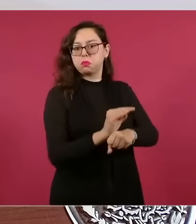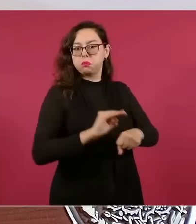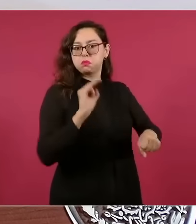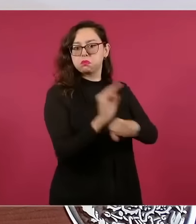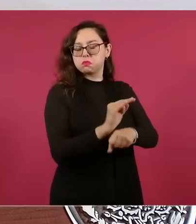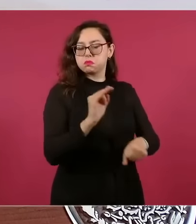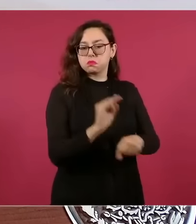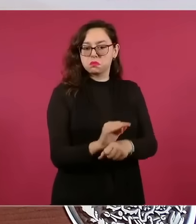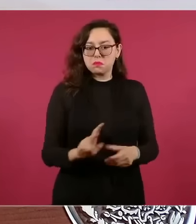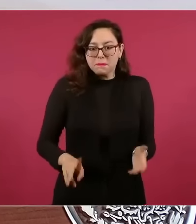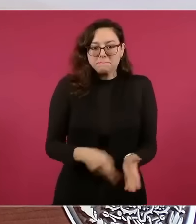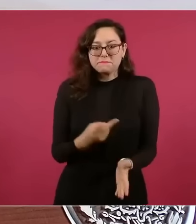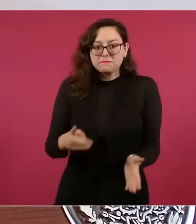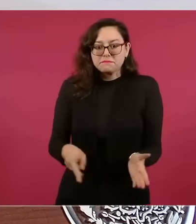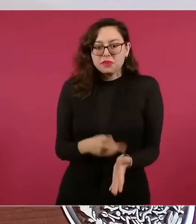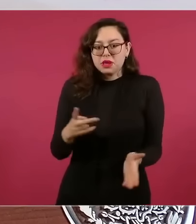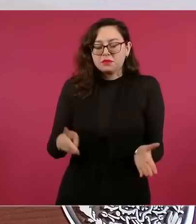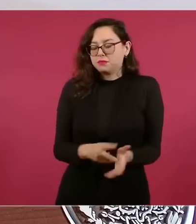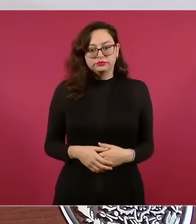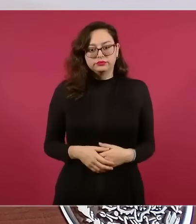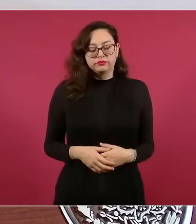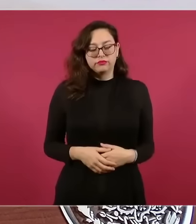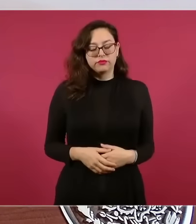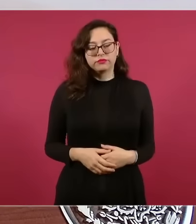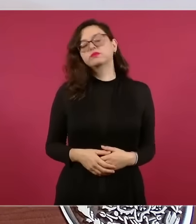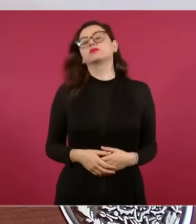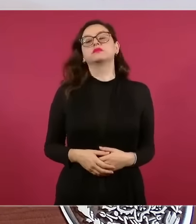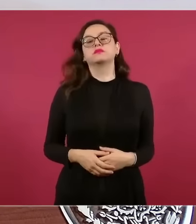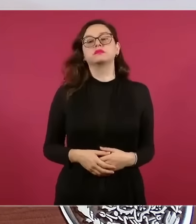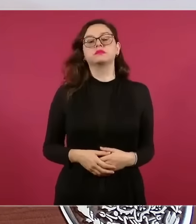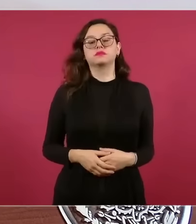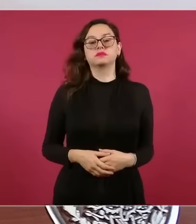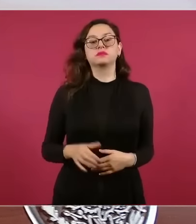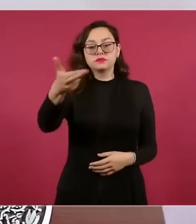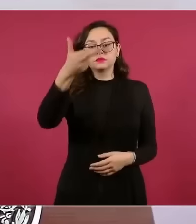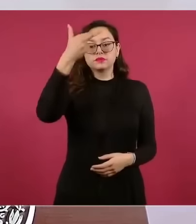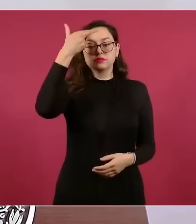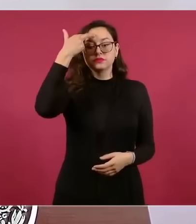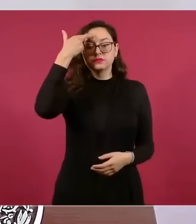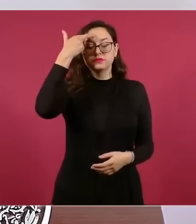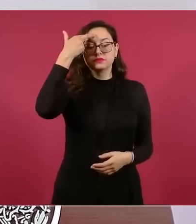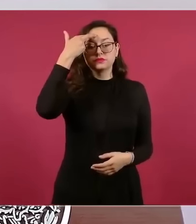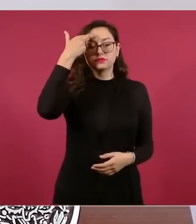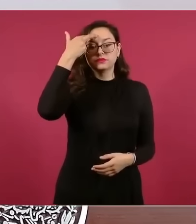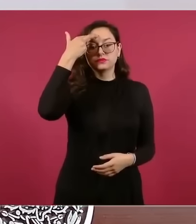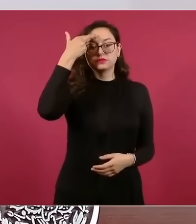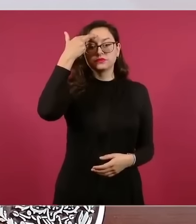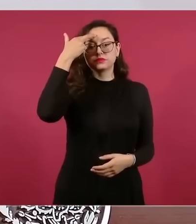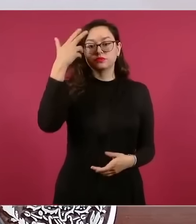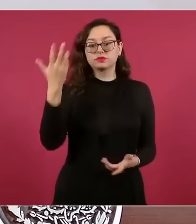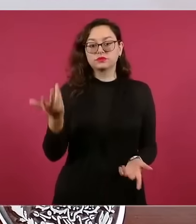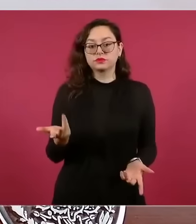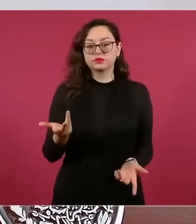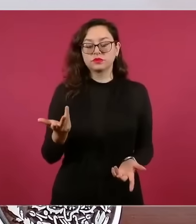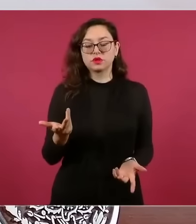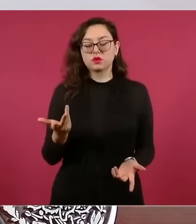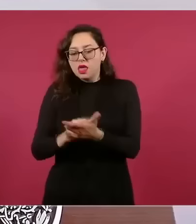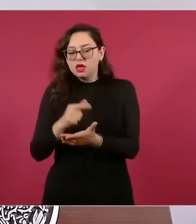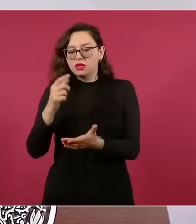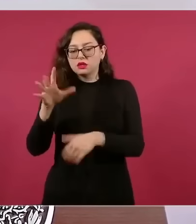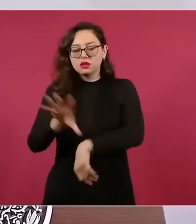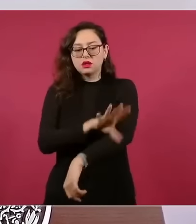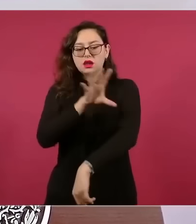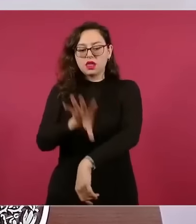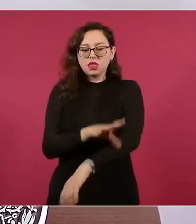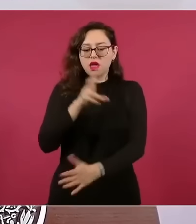a una empresa extranjera para que la Comisión Federal de Electricidad